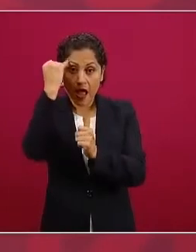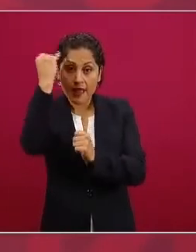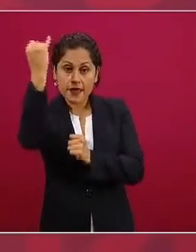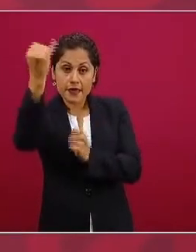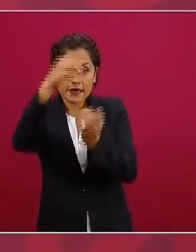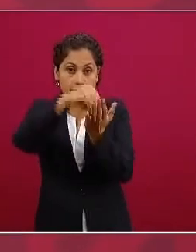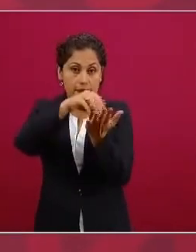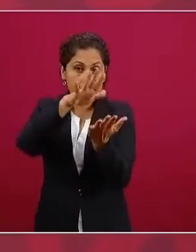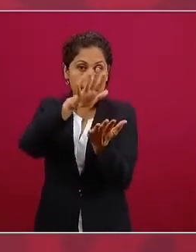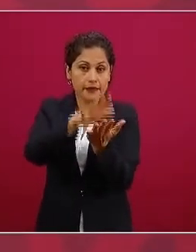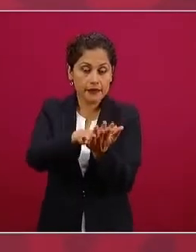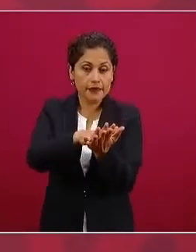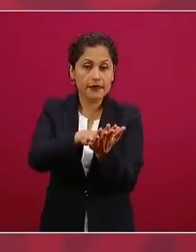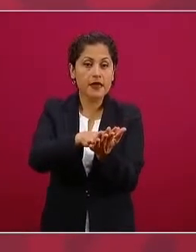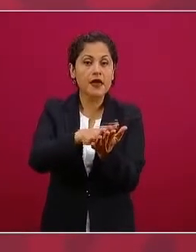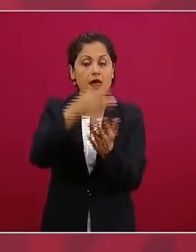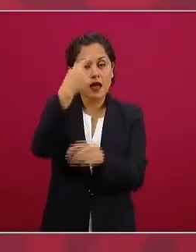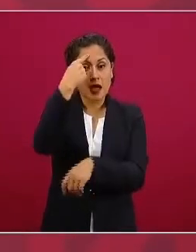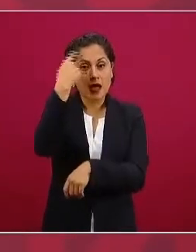ventilador